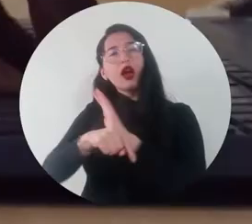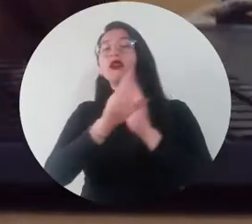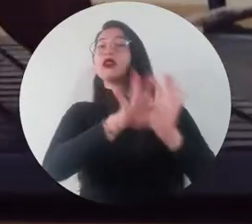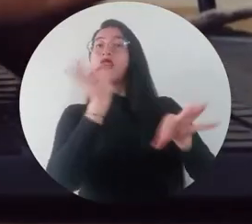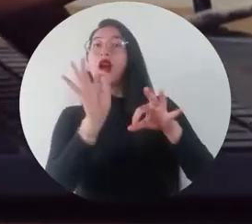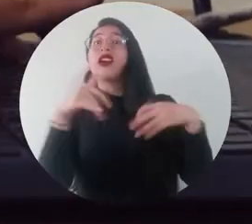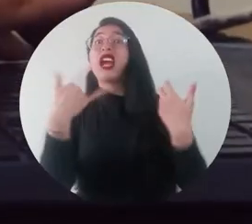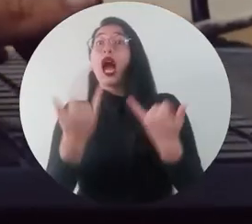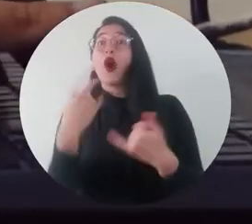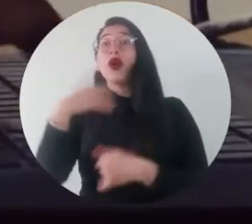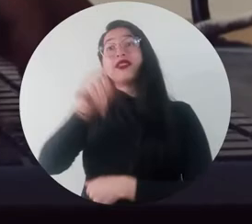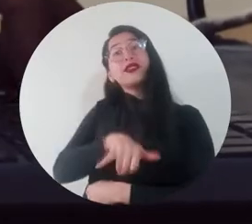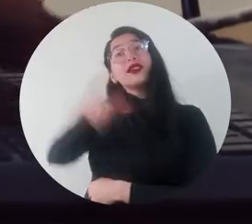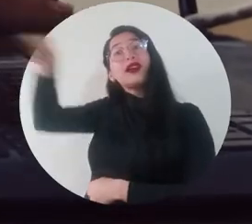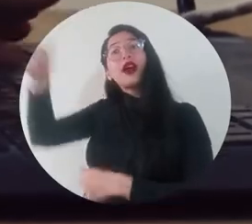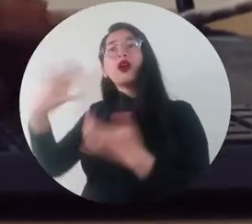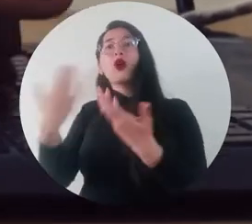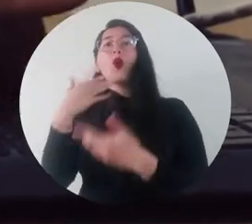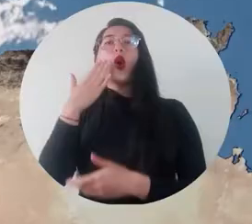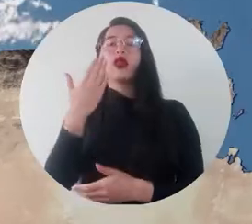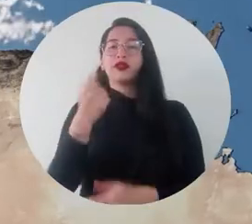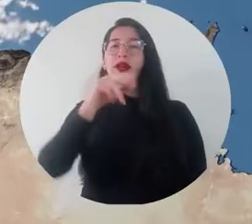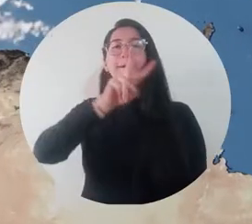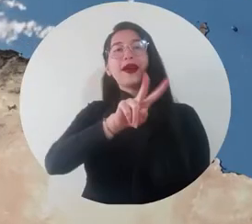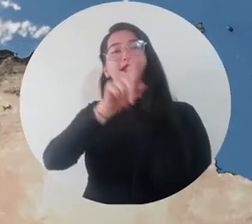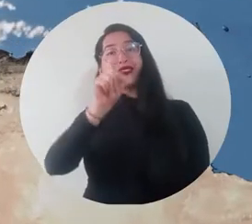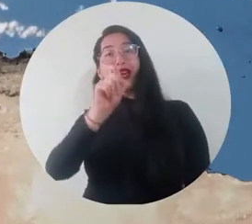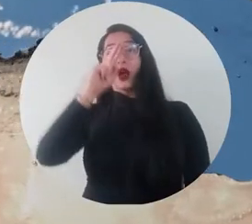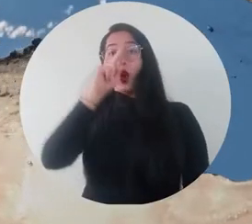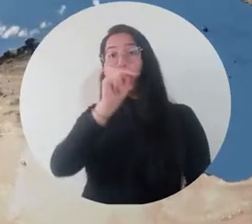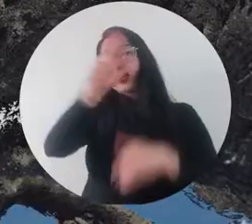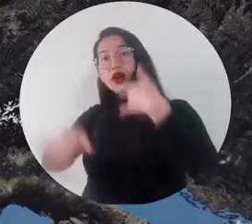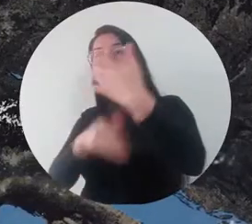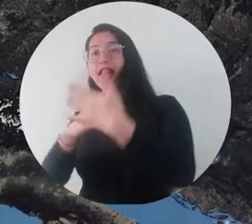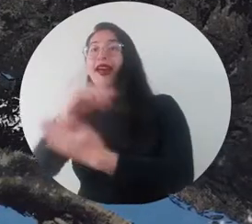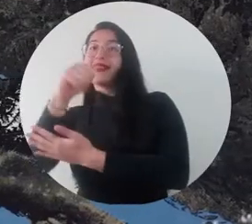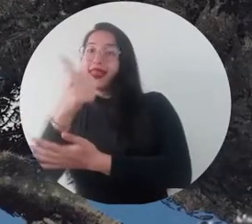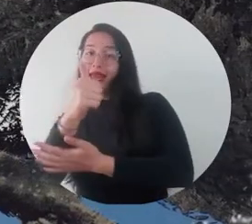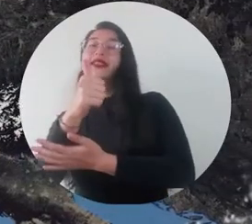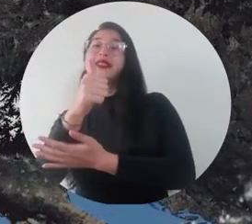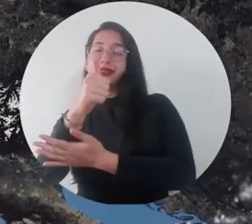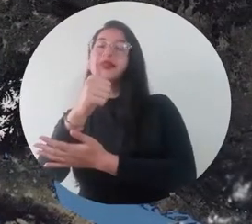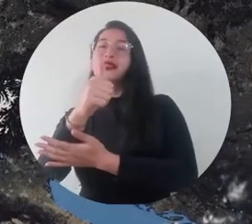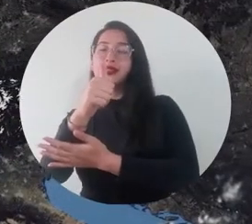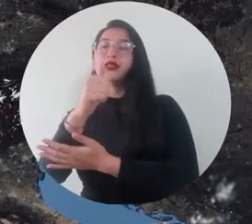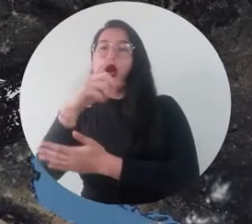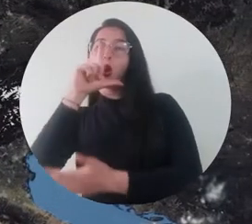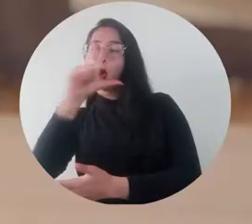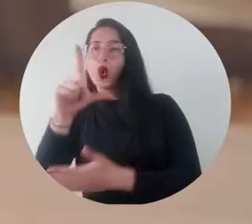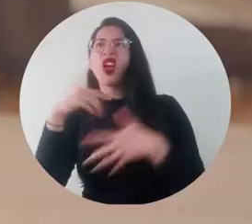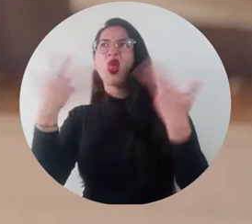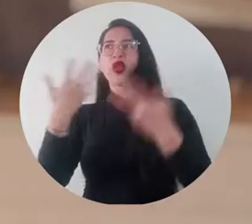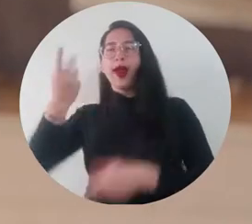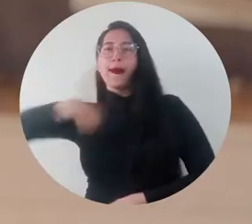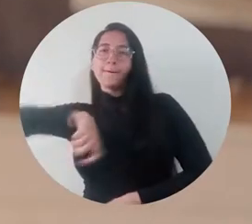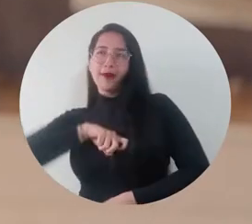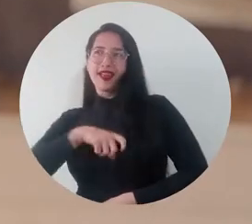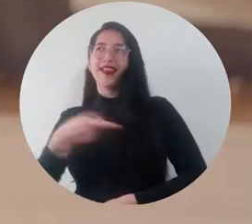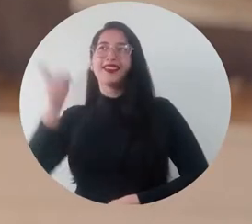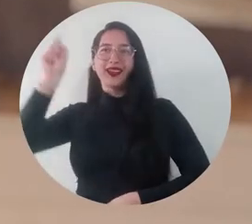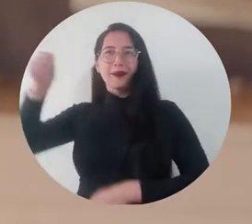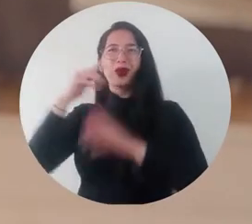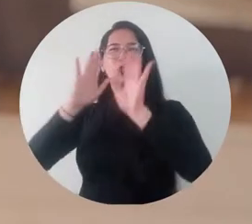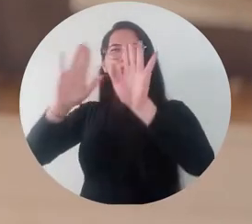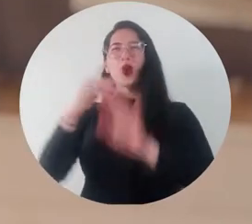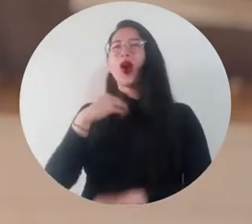favorecidos en este proceso quienes viajarán del 26 de junio al 10 de julio a España y Bélgica Todo esto viene en el marco